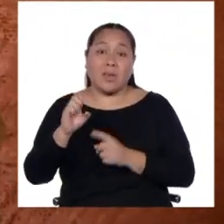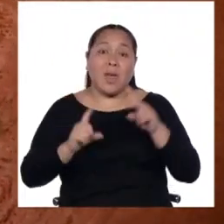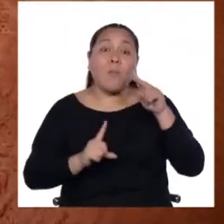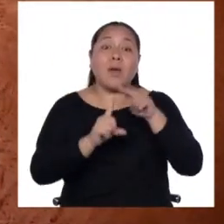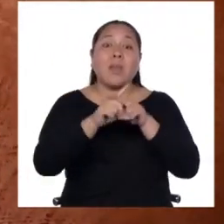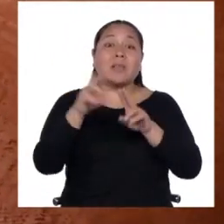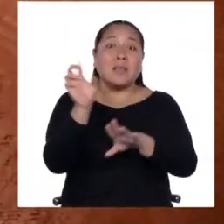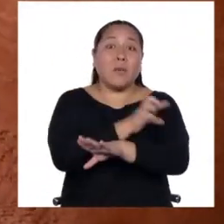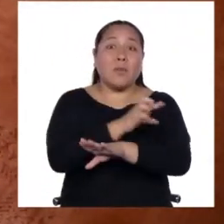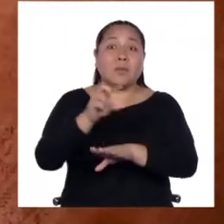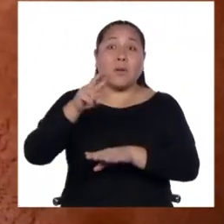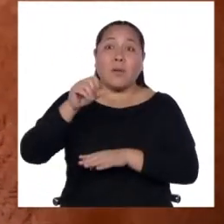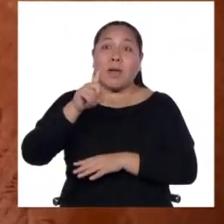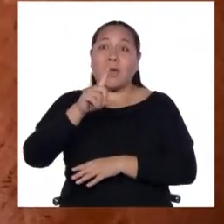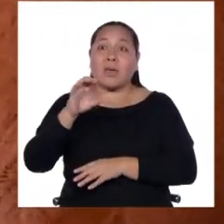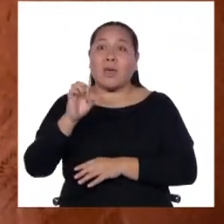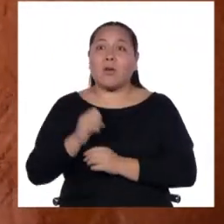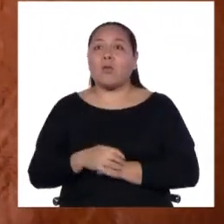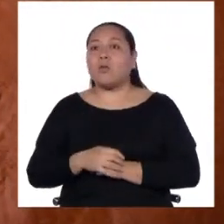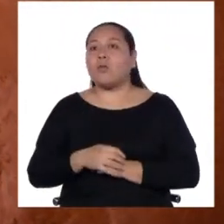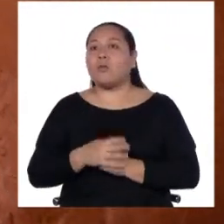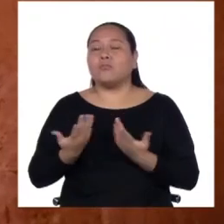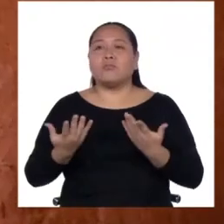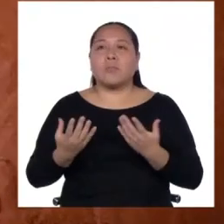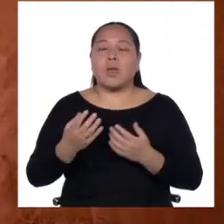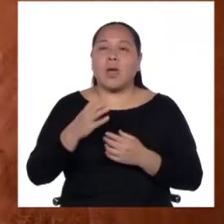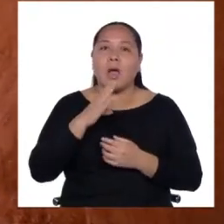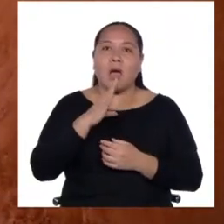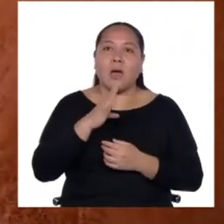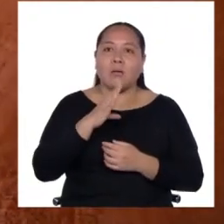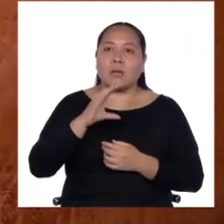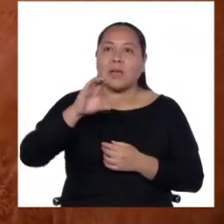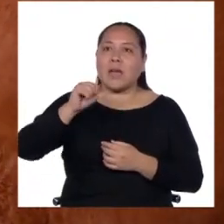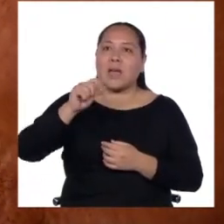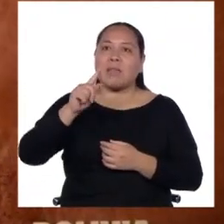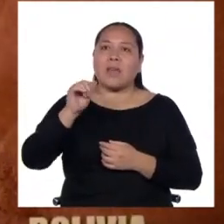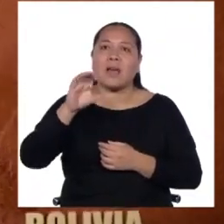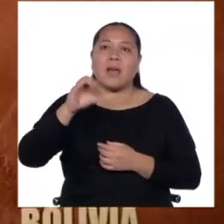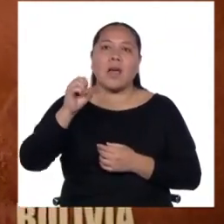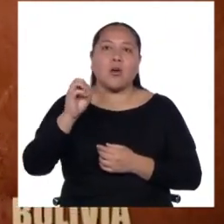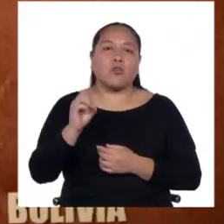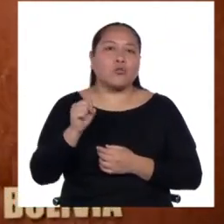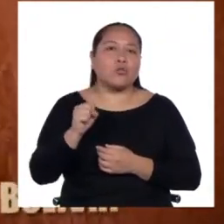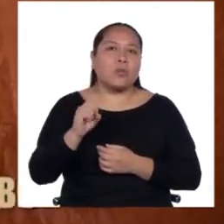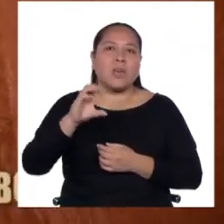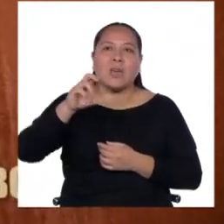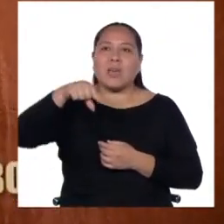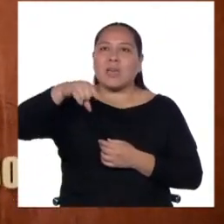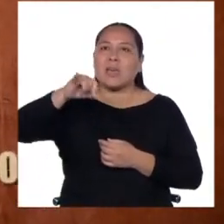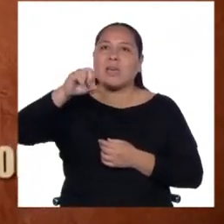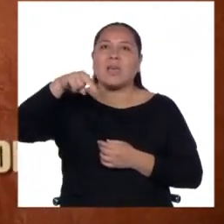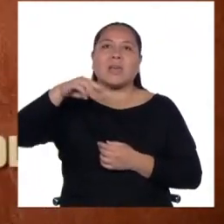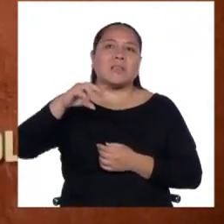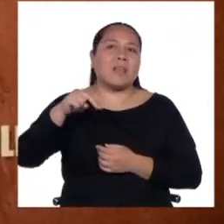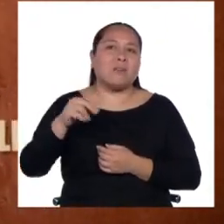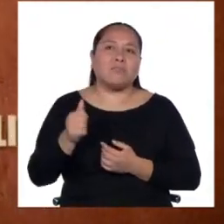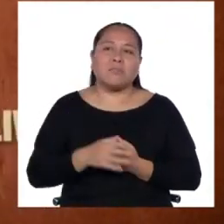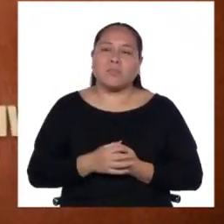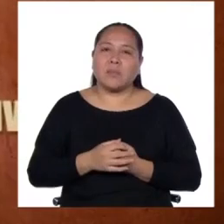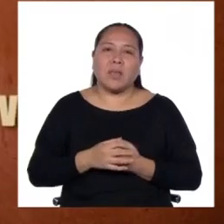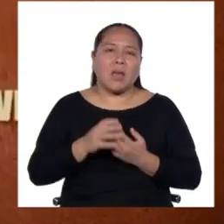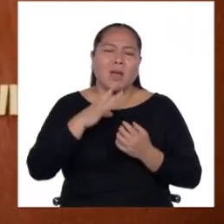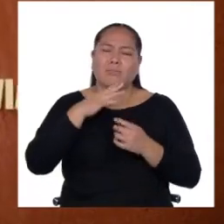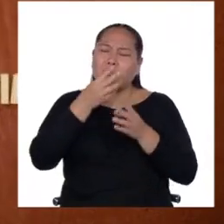como el Cholón, como el Olmos, como el Catacabos, como la lengua de Sichura, como el Quignam, como muchas otras lenguas, el